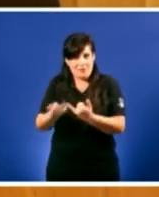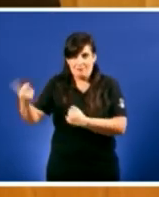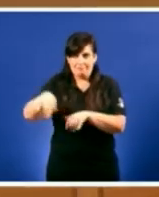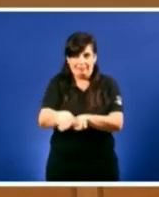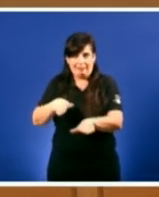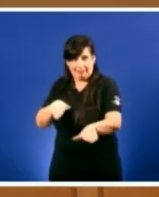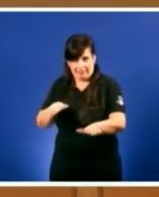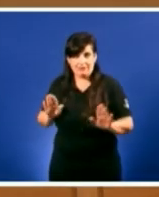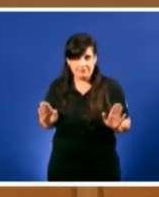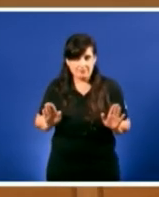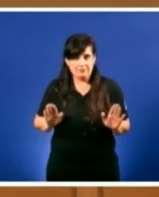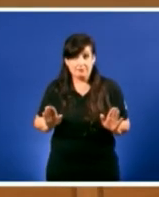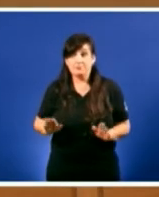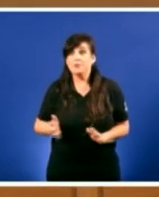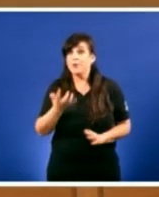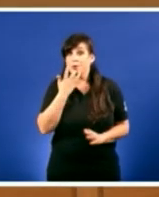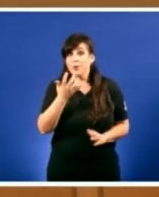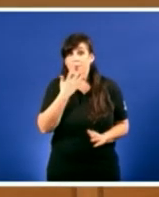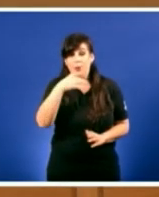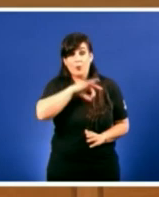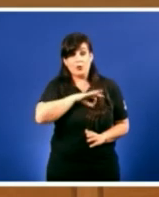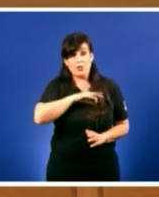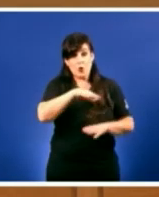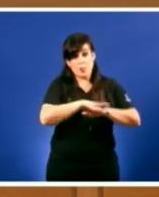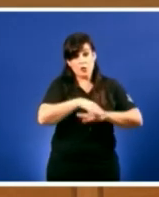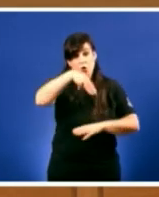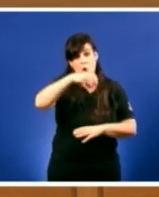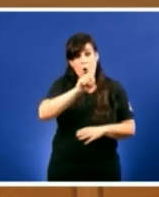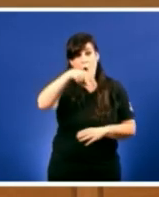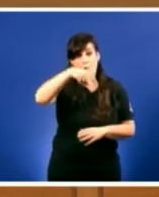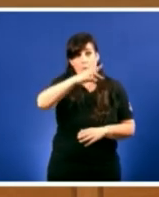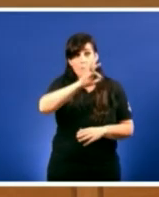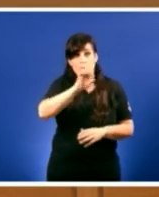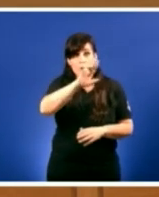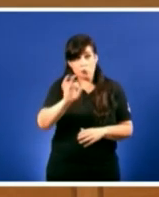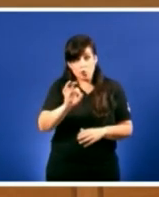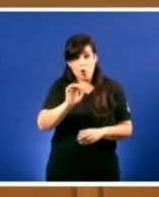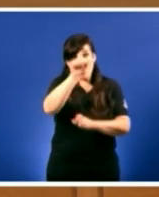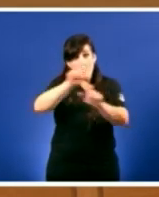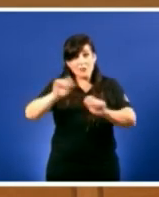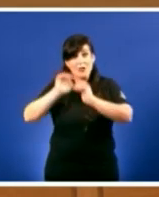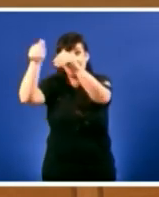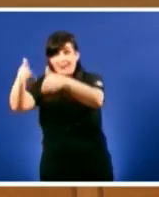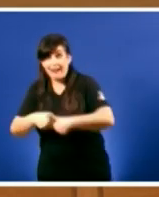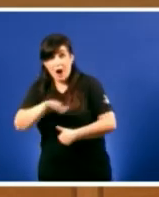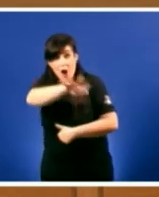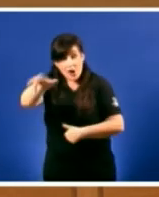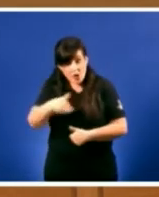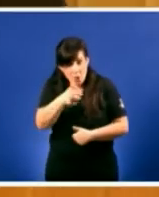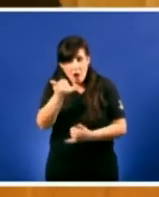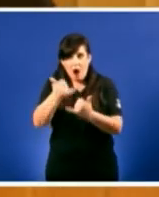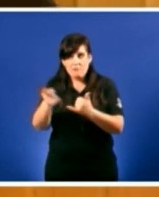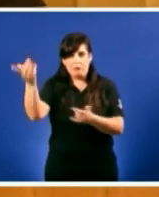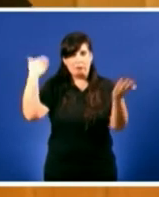escaquearse cando o señor Montoro rouba os nosos retornados así agradece España